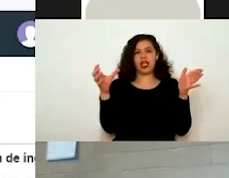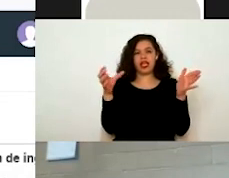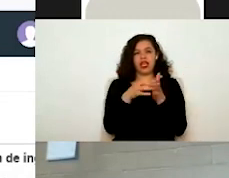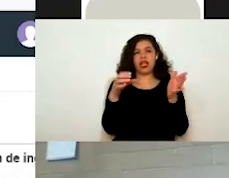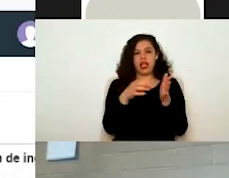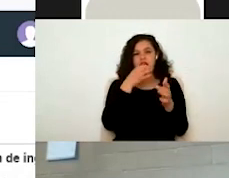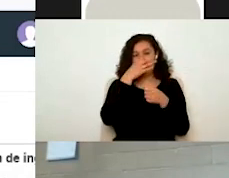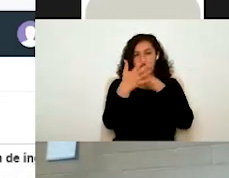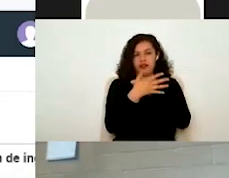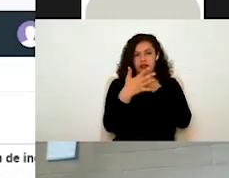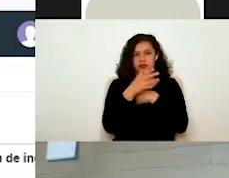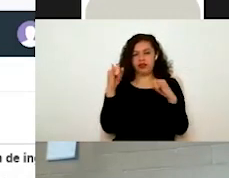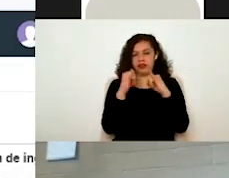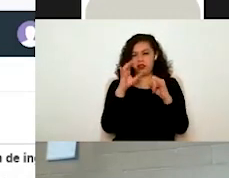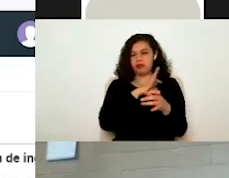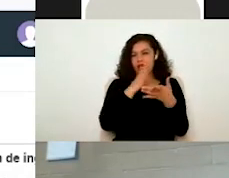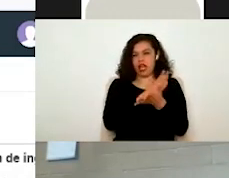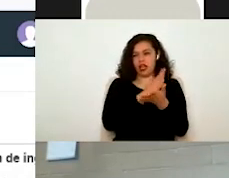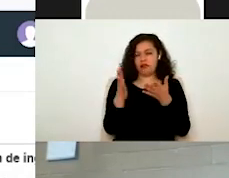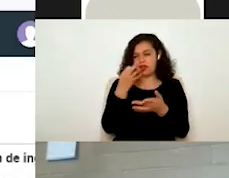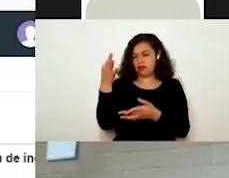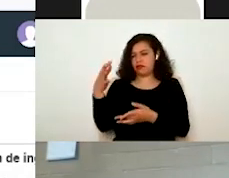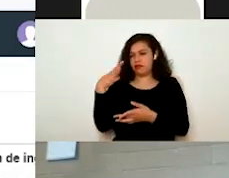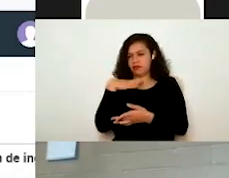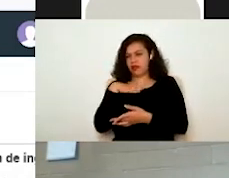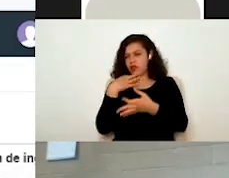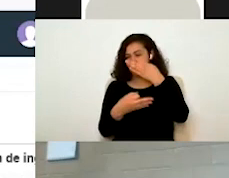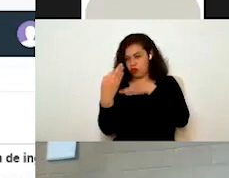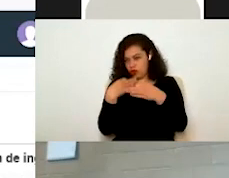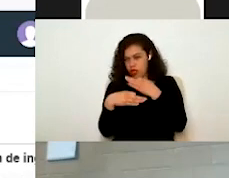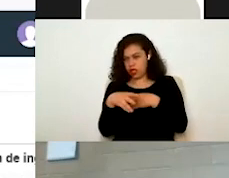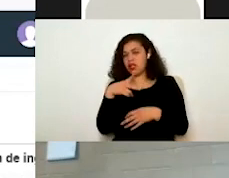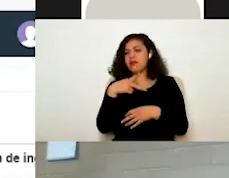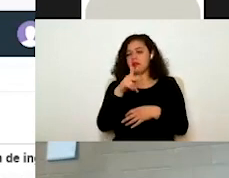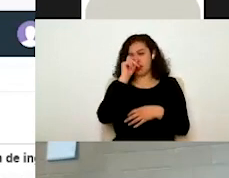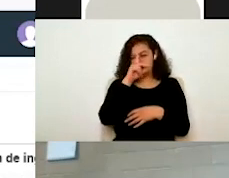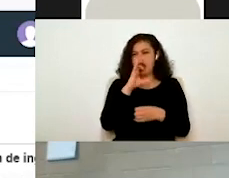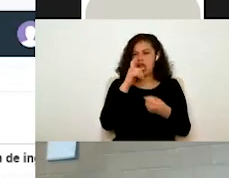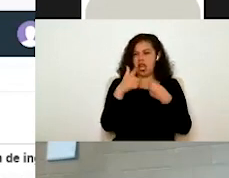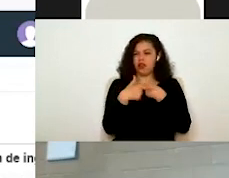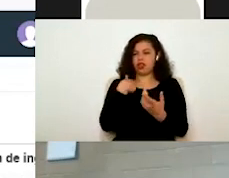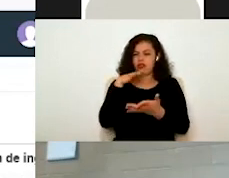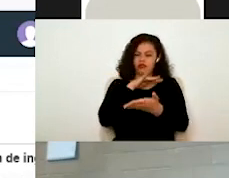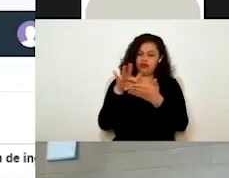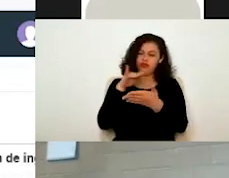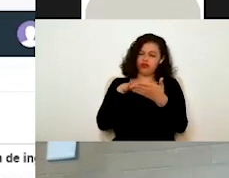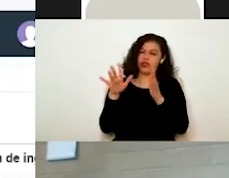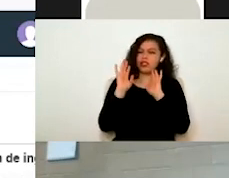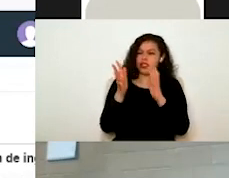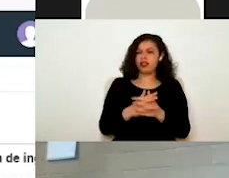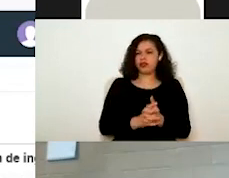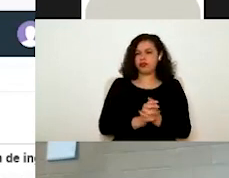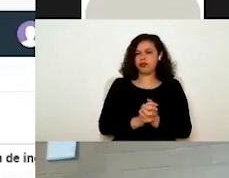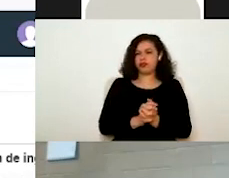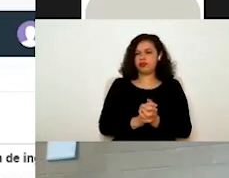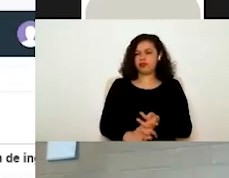separarlo de acuerdo a las notificaciones recibidas, que son todas. Pero también si quieren ver nada más las que han leído. Si se fijan, aquí no me aparece